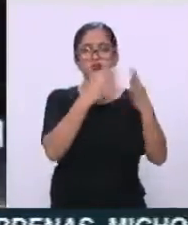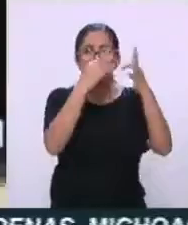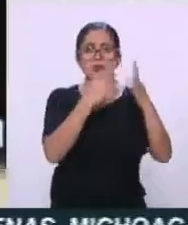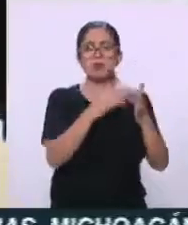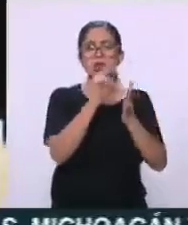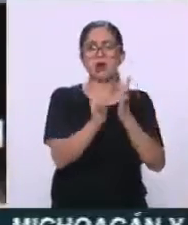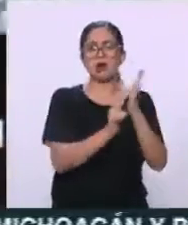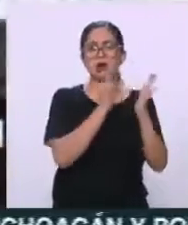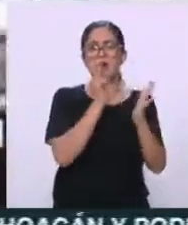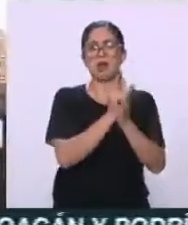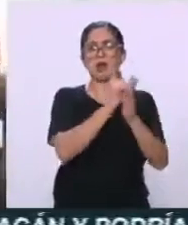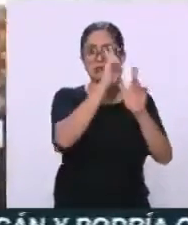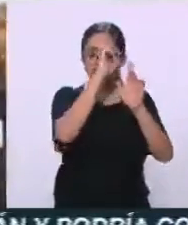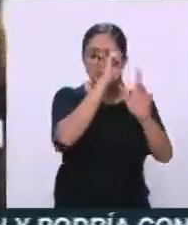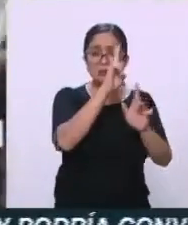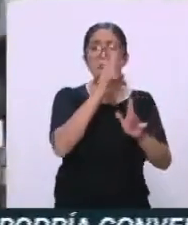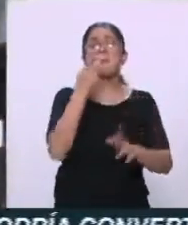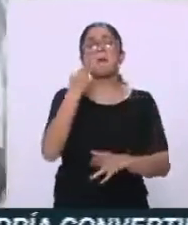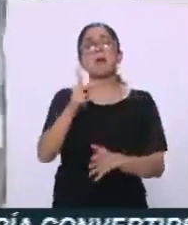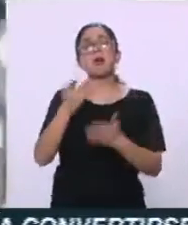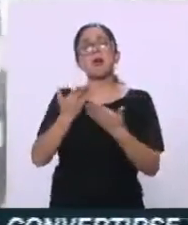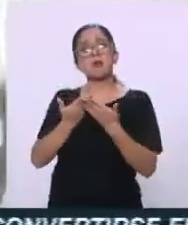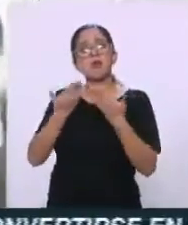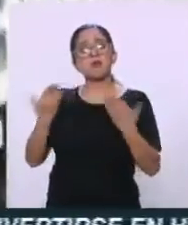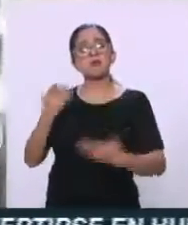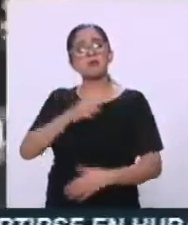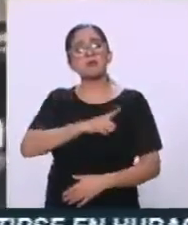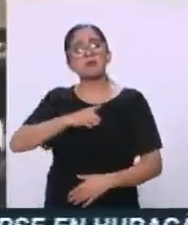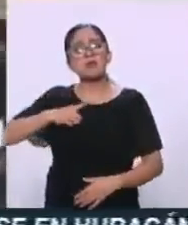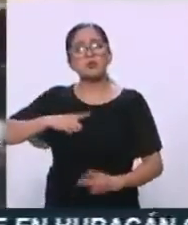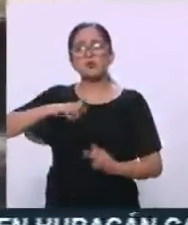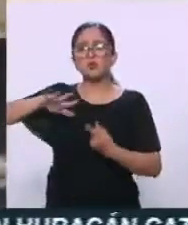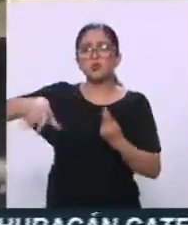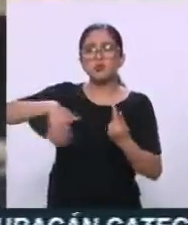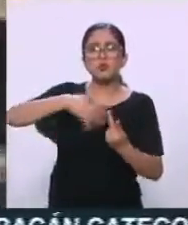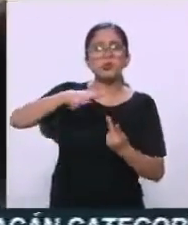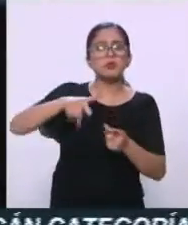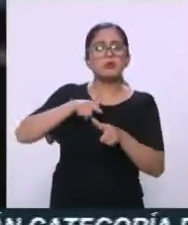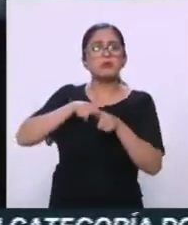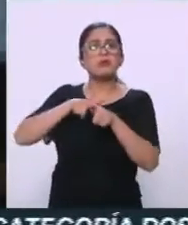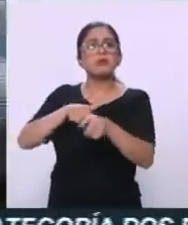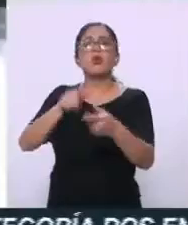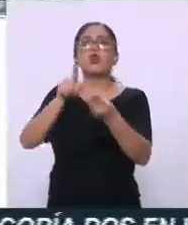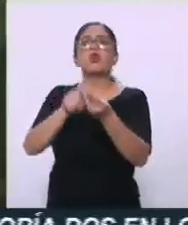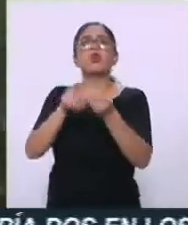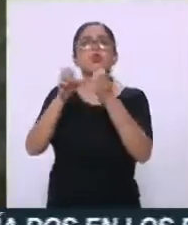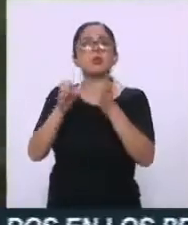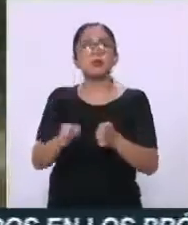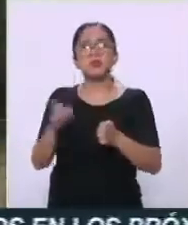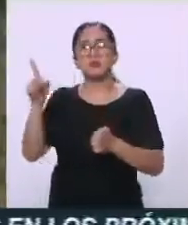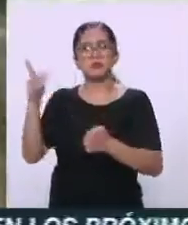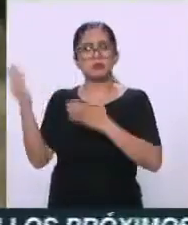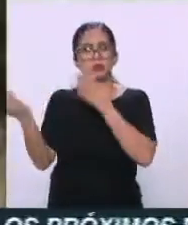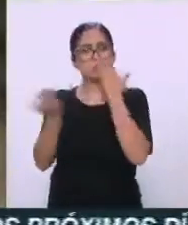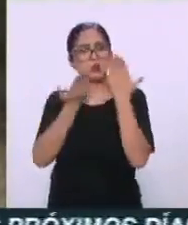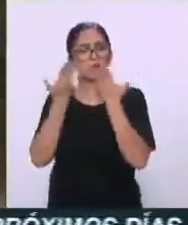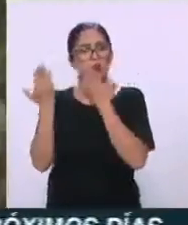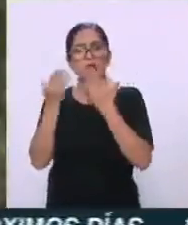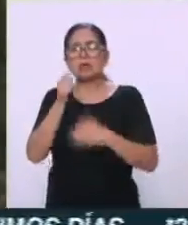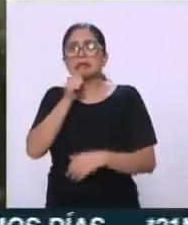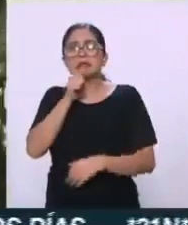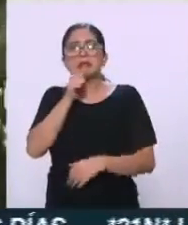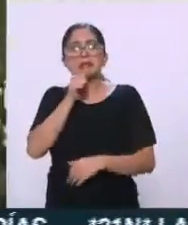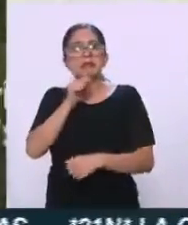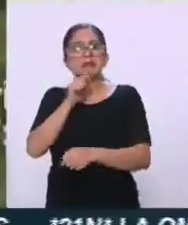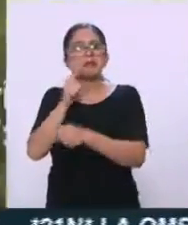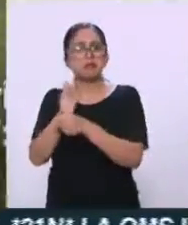continuar con las búsquedas para encontrar el paradero del resto de los jóvenes desaparecidos y seguir con las investigaciones